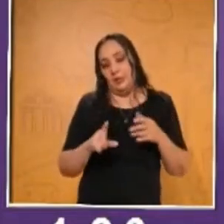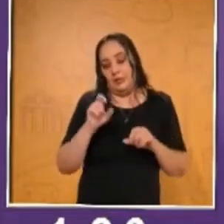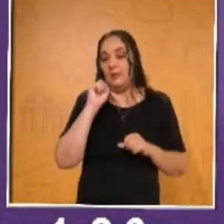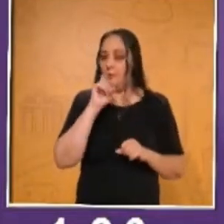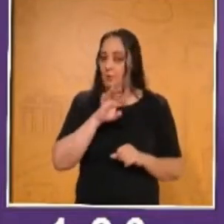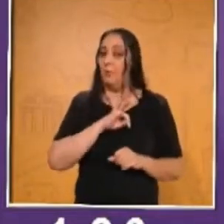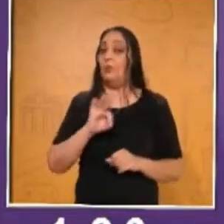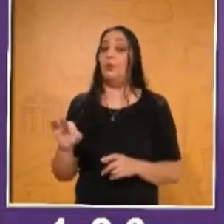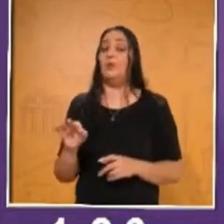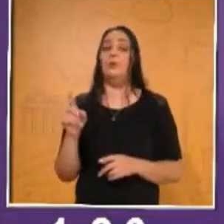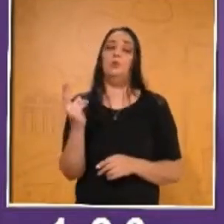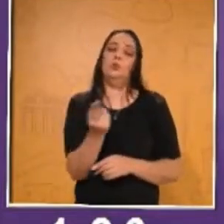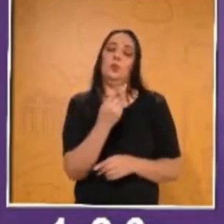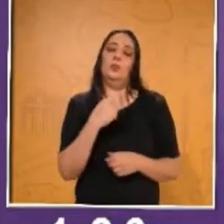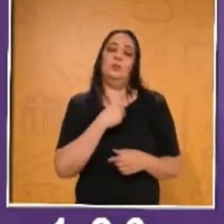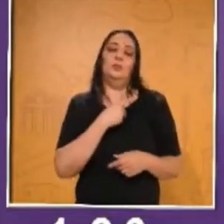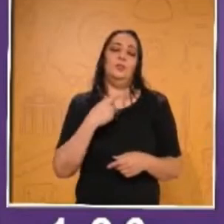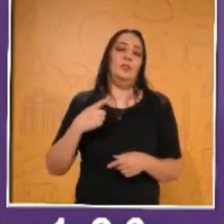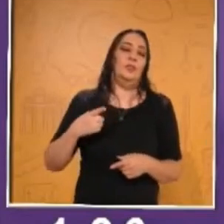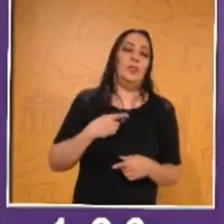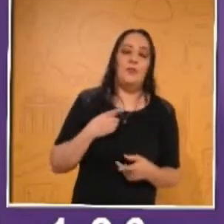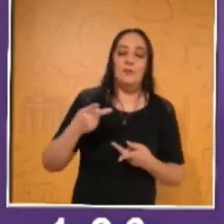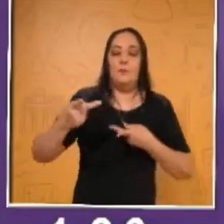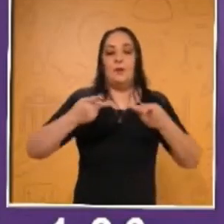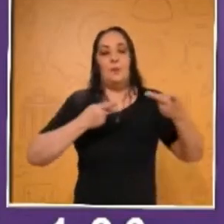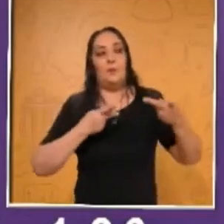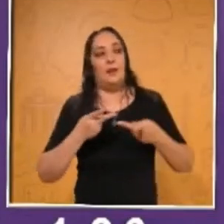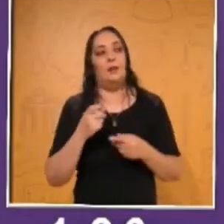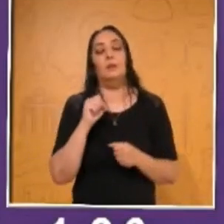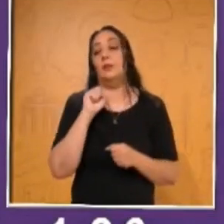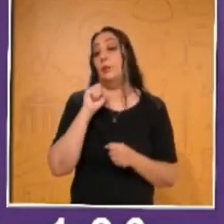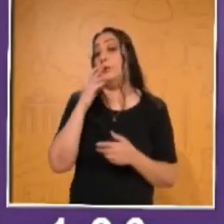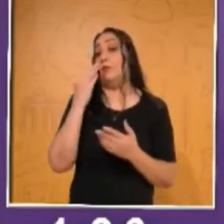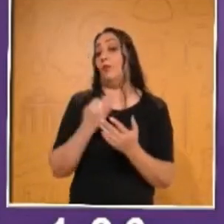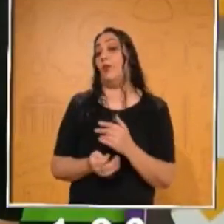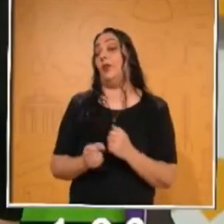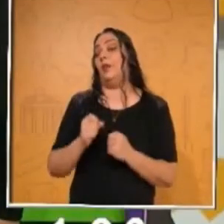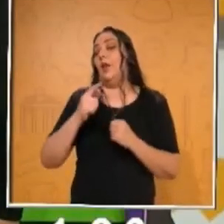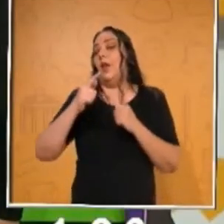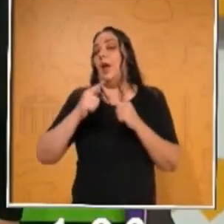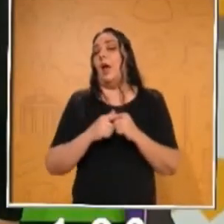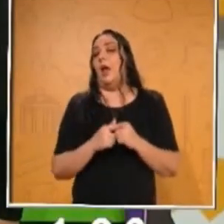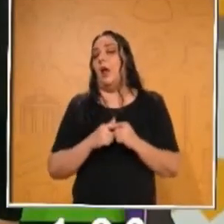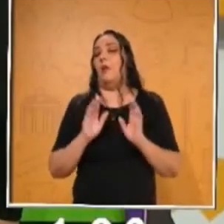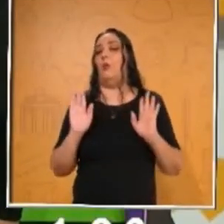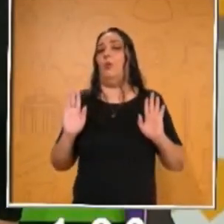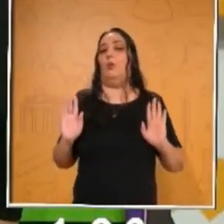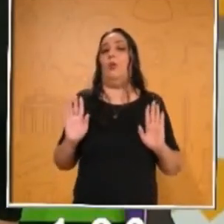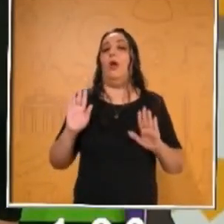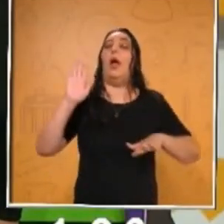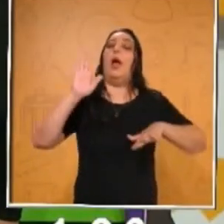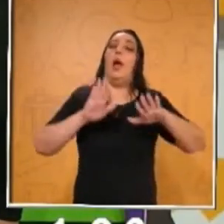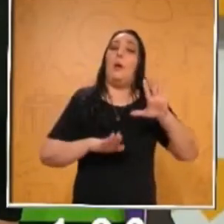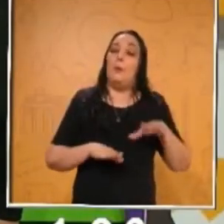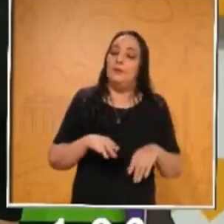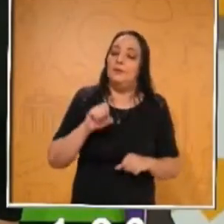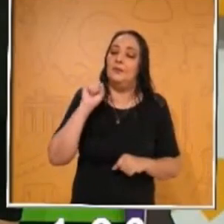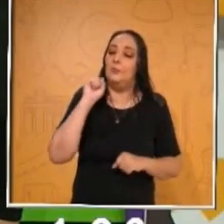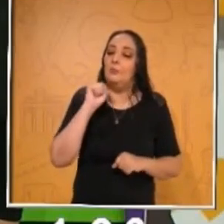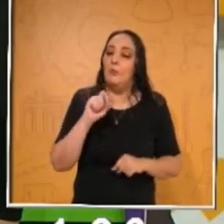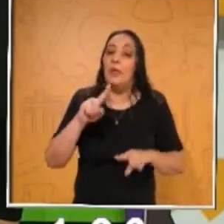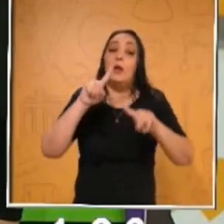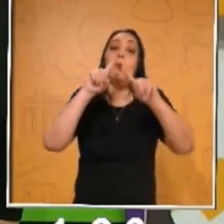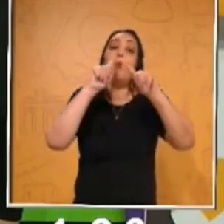preparados. Y también hizo falta algo, maestro. Porque hay veces que las tablas de multiplicar se nos